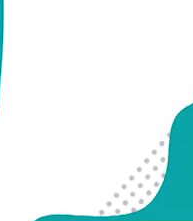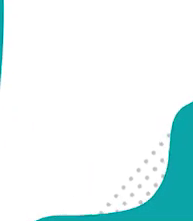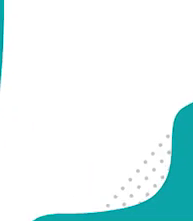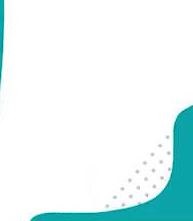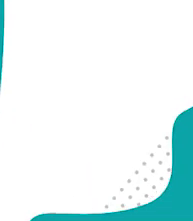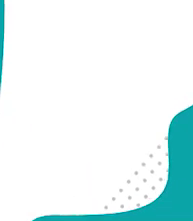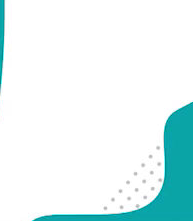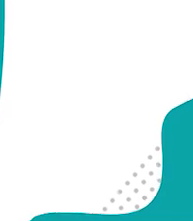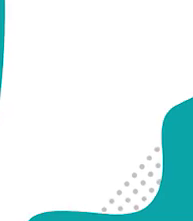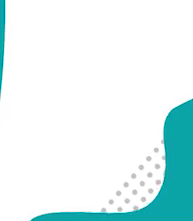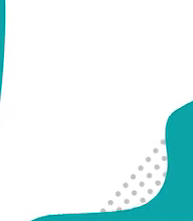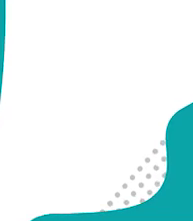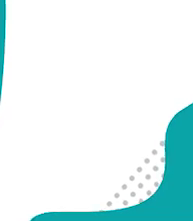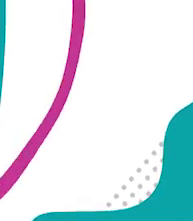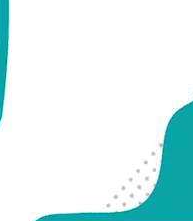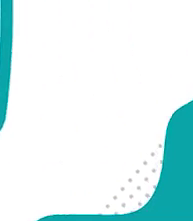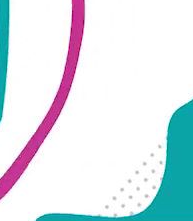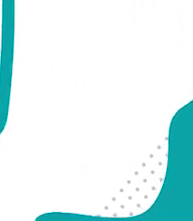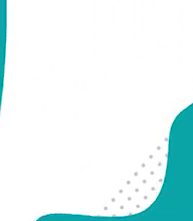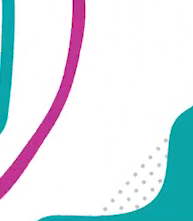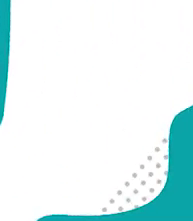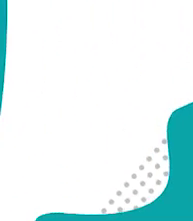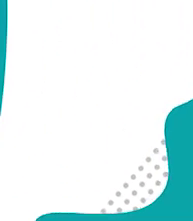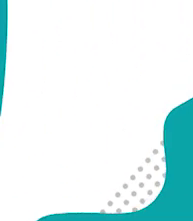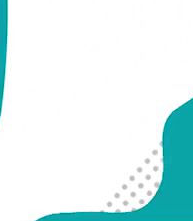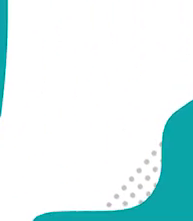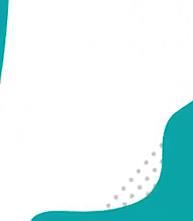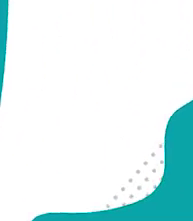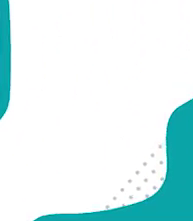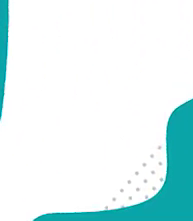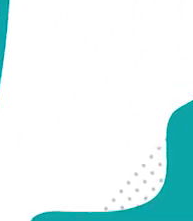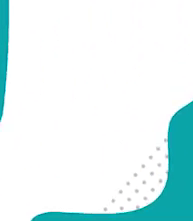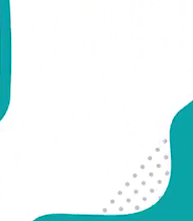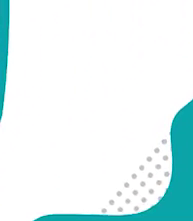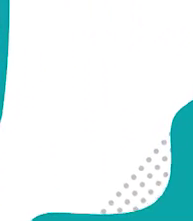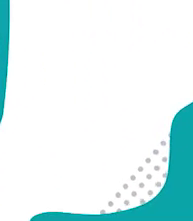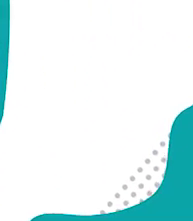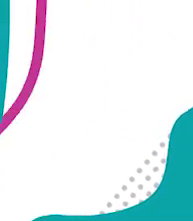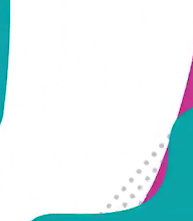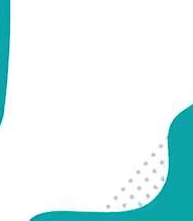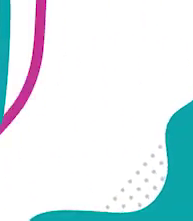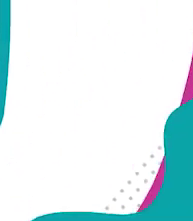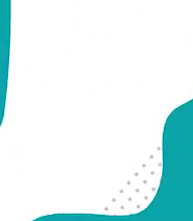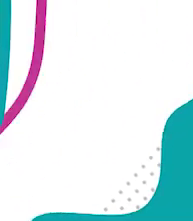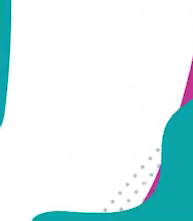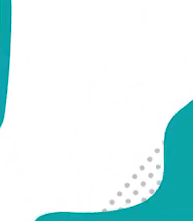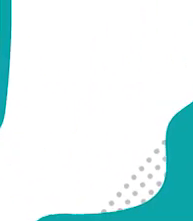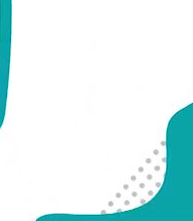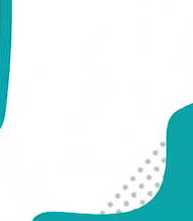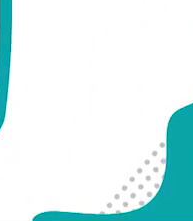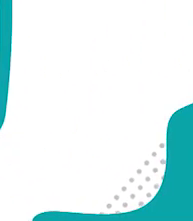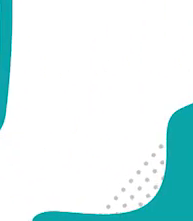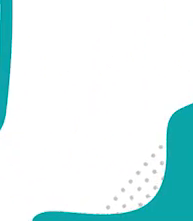Aprende en ¡Venga! CC por Antarctica Films Argentina